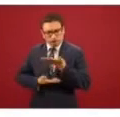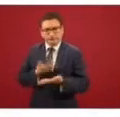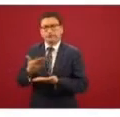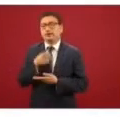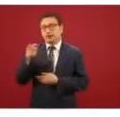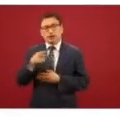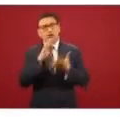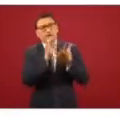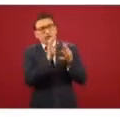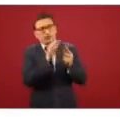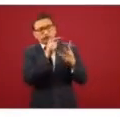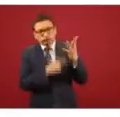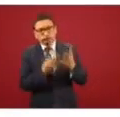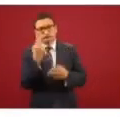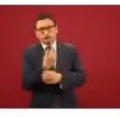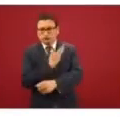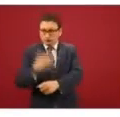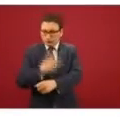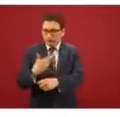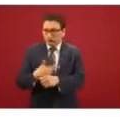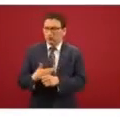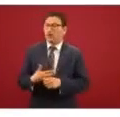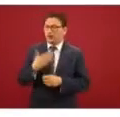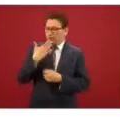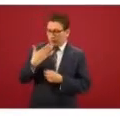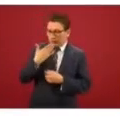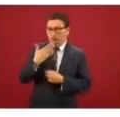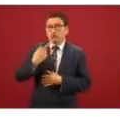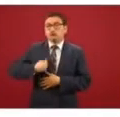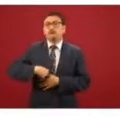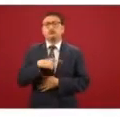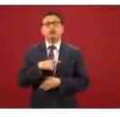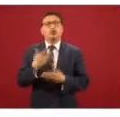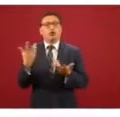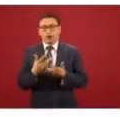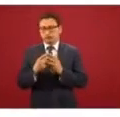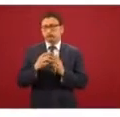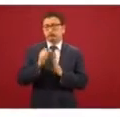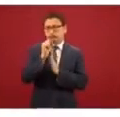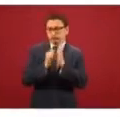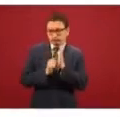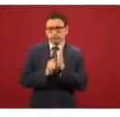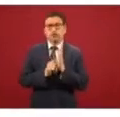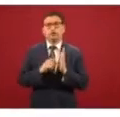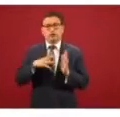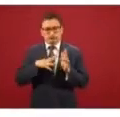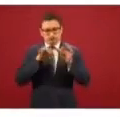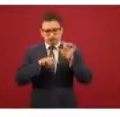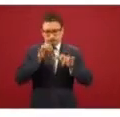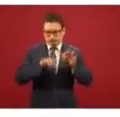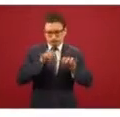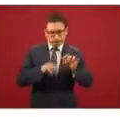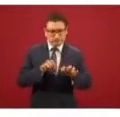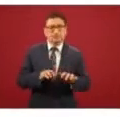la solicitud de su trámite, vamos a hacerlo en un sistema electrónico